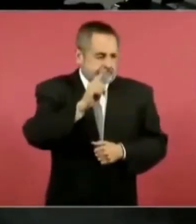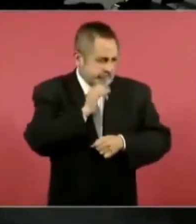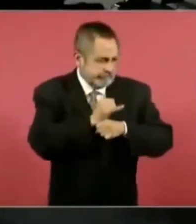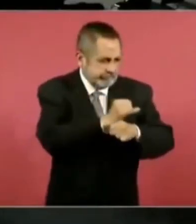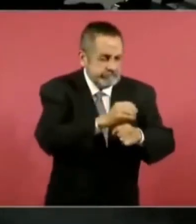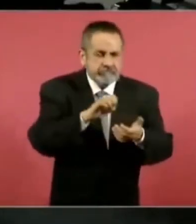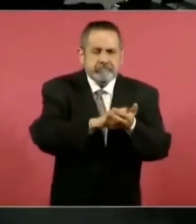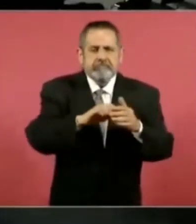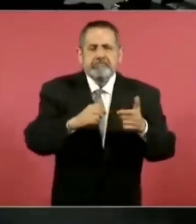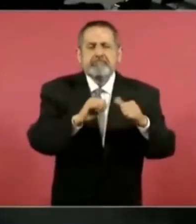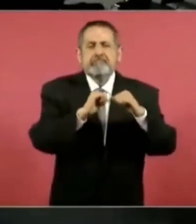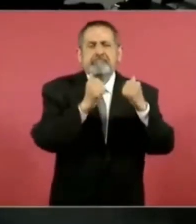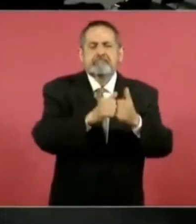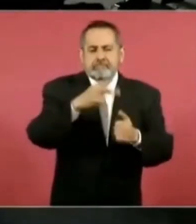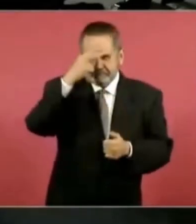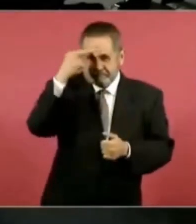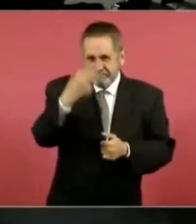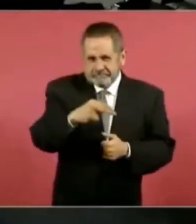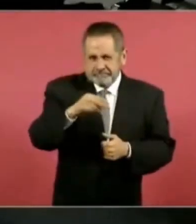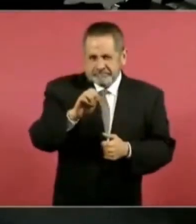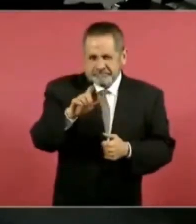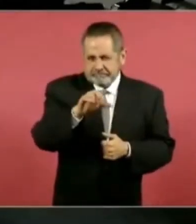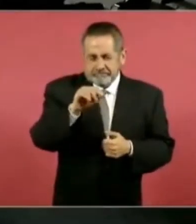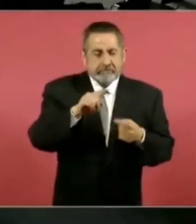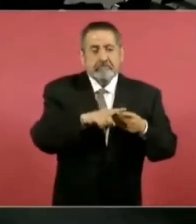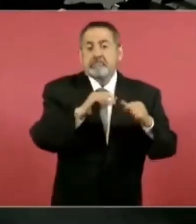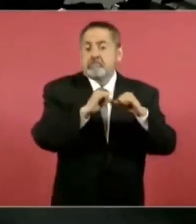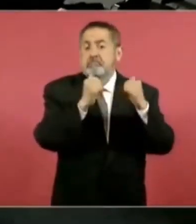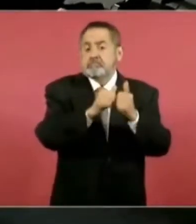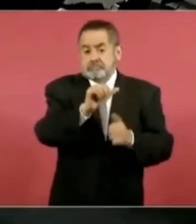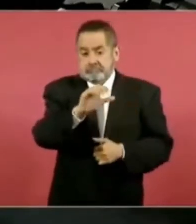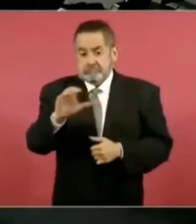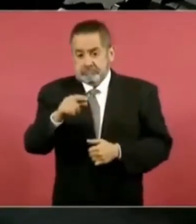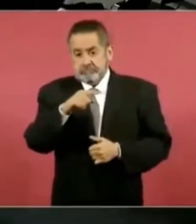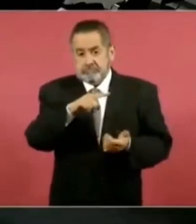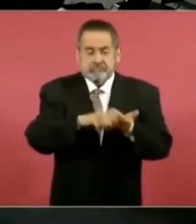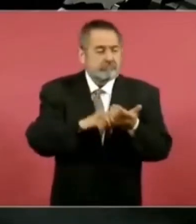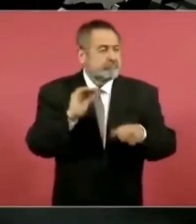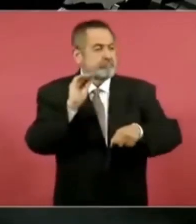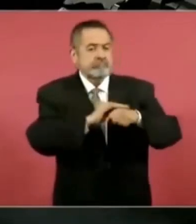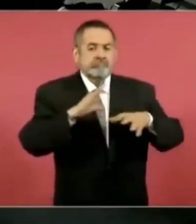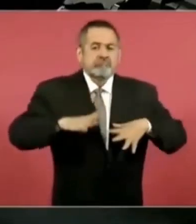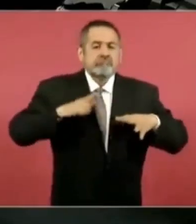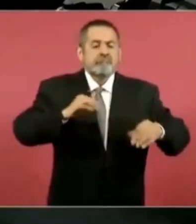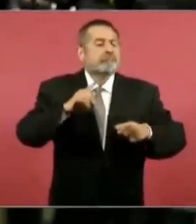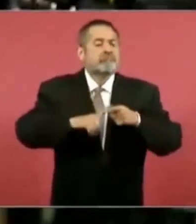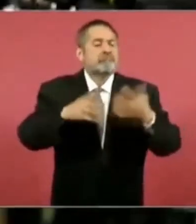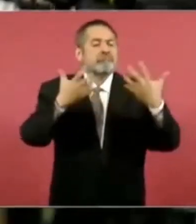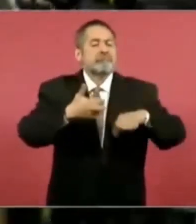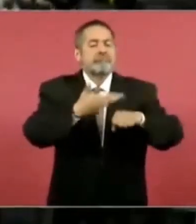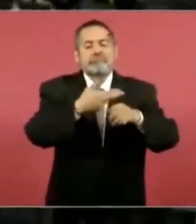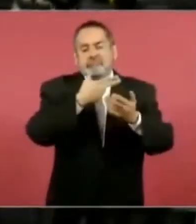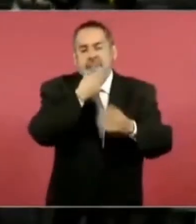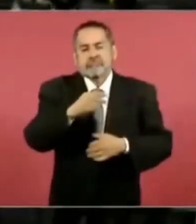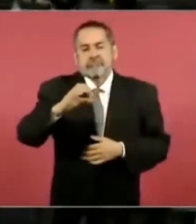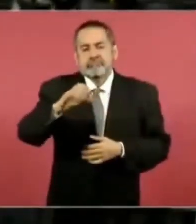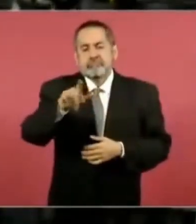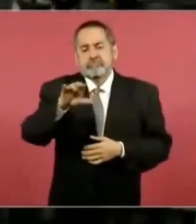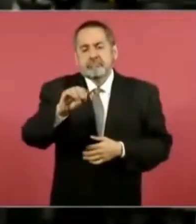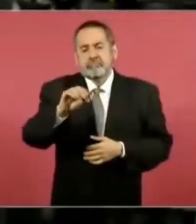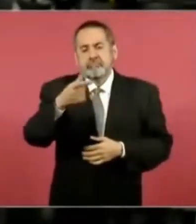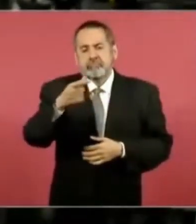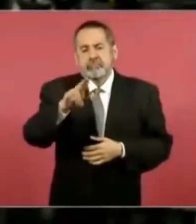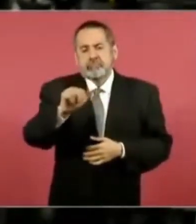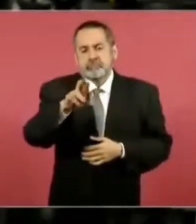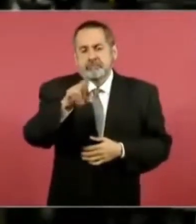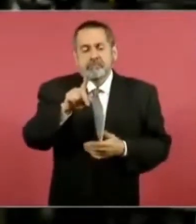Mexicanos contra la Corrupción e Impunidad, es una asociación civil que se creó por el empresario Claudio X. González Guajardo. Su